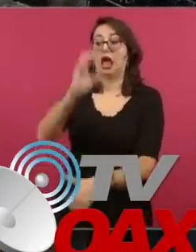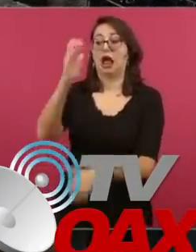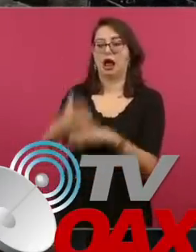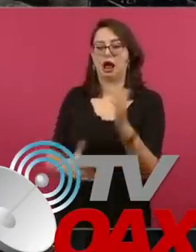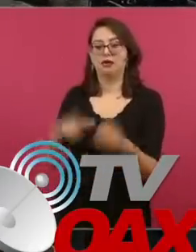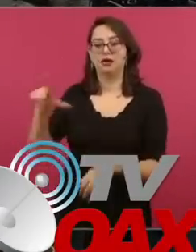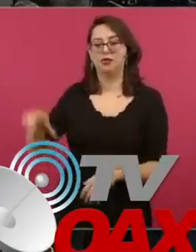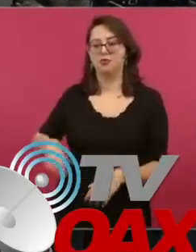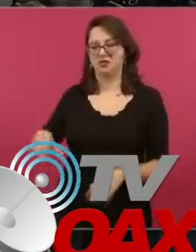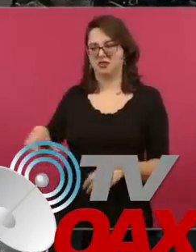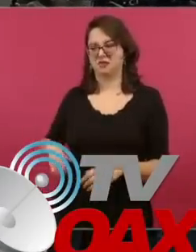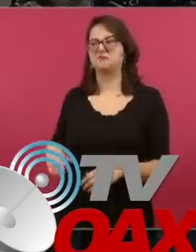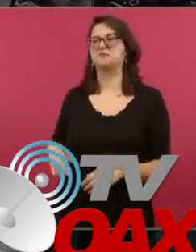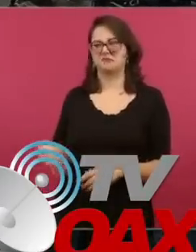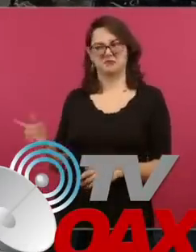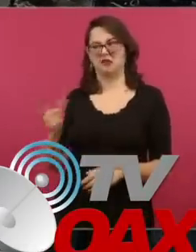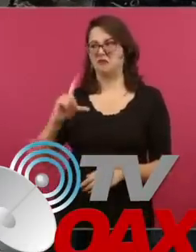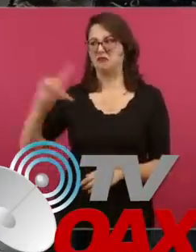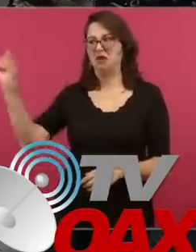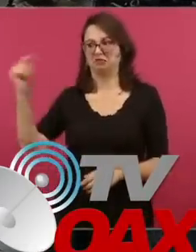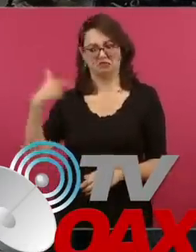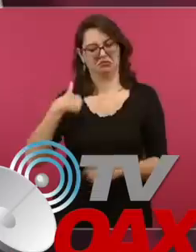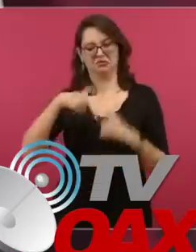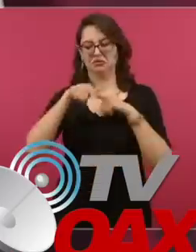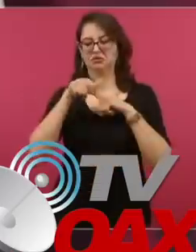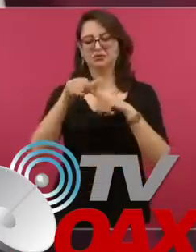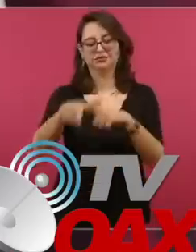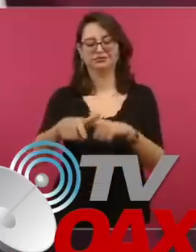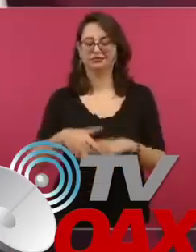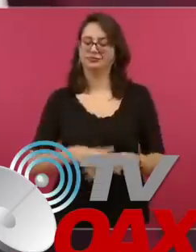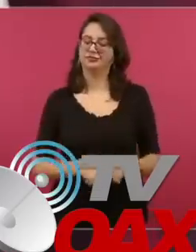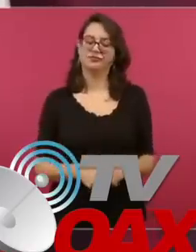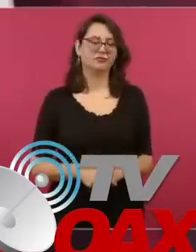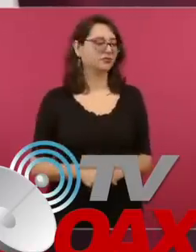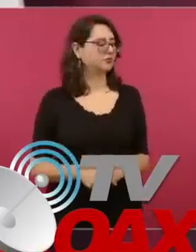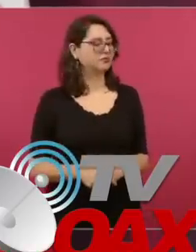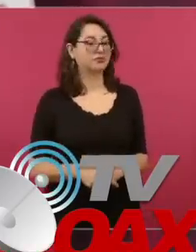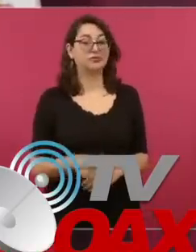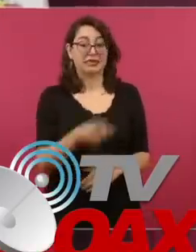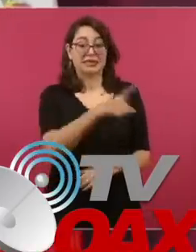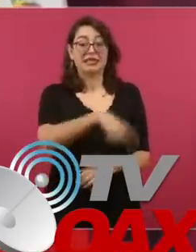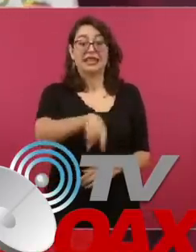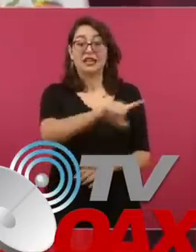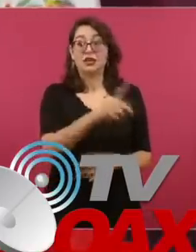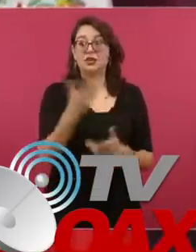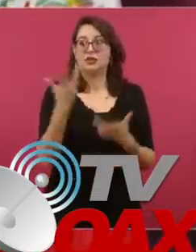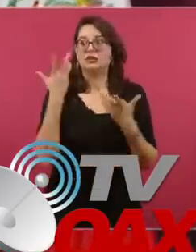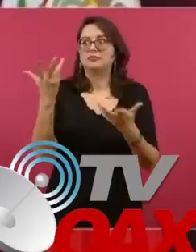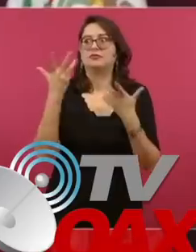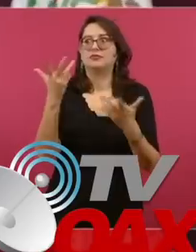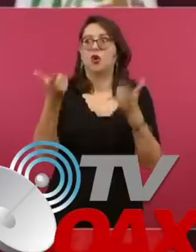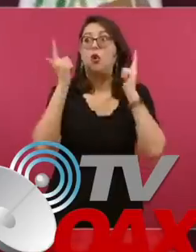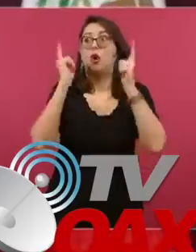Esos son de los que apuestan a que regresen los corruptos, ¿no?